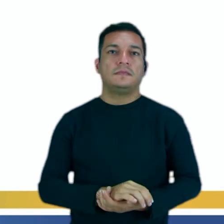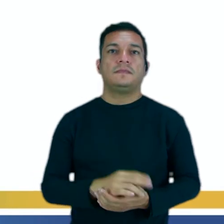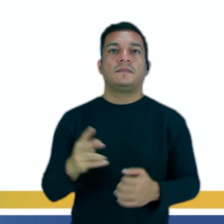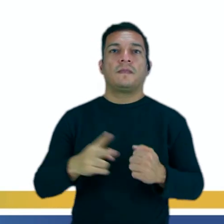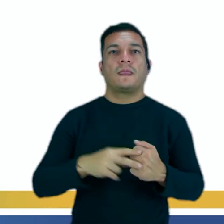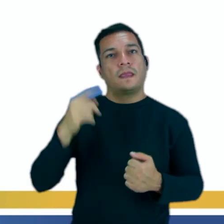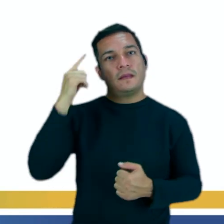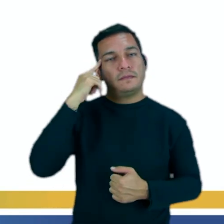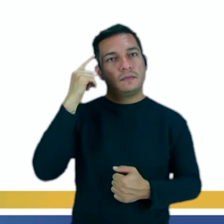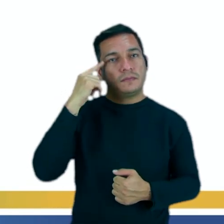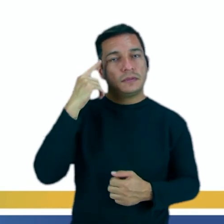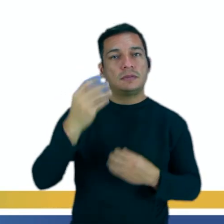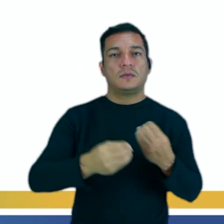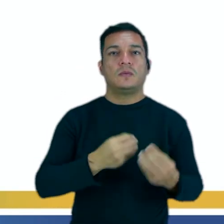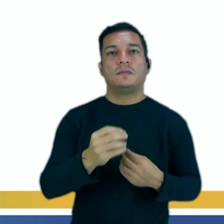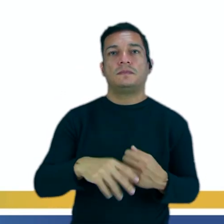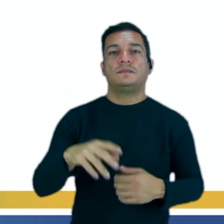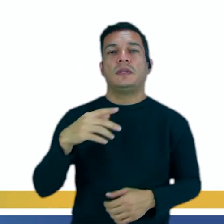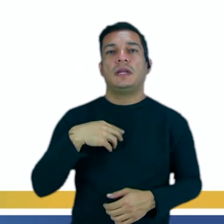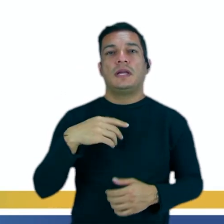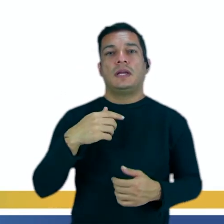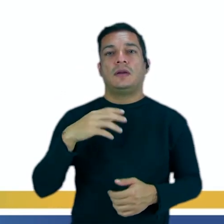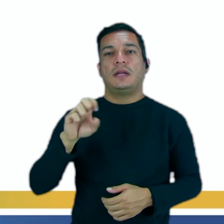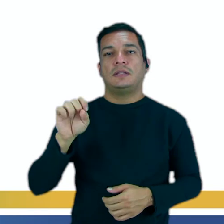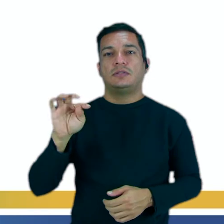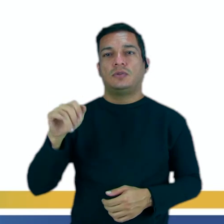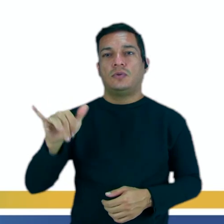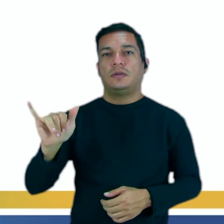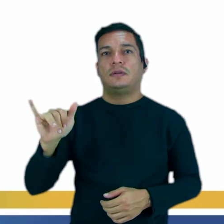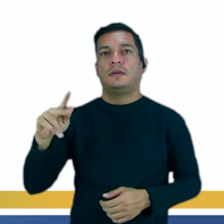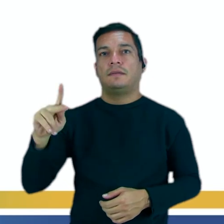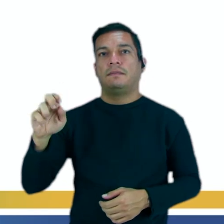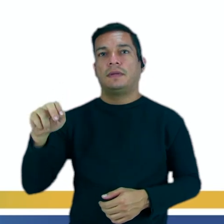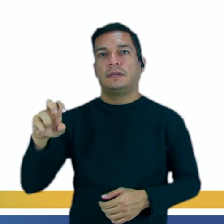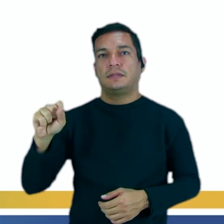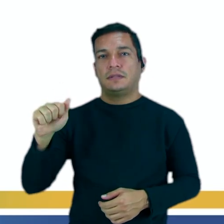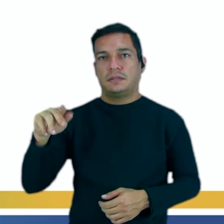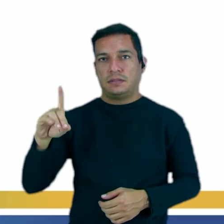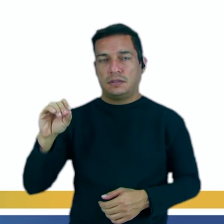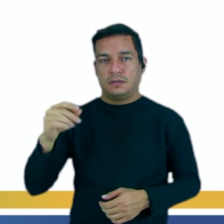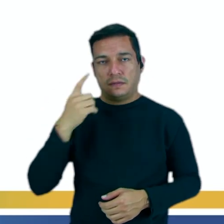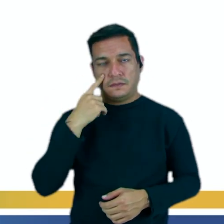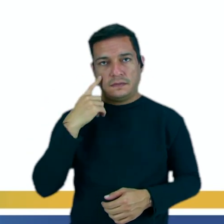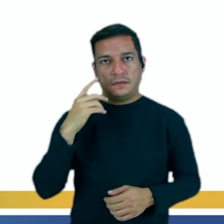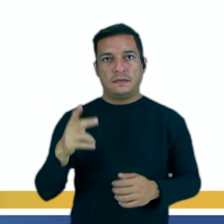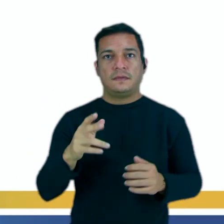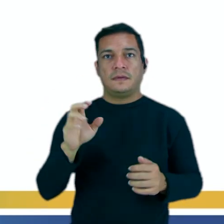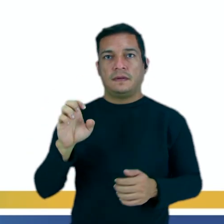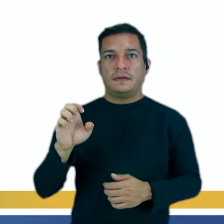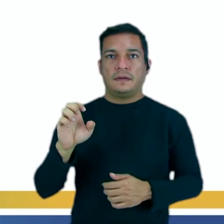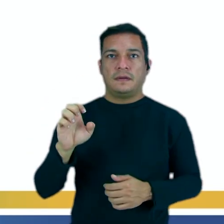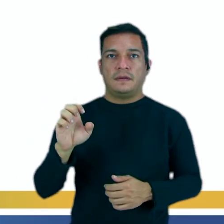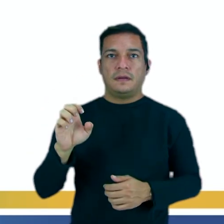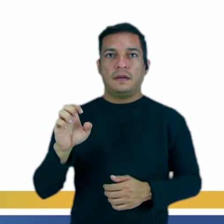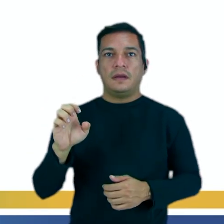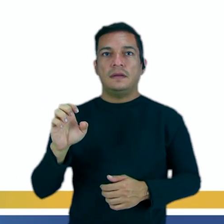pensar en yo, ¿cómo sería? Estoy pensando, observa ahí, terminação a R, entonces, ando, ¿cierto?